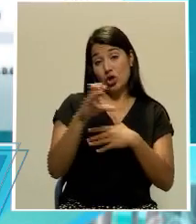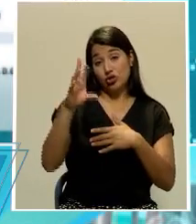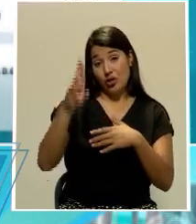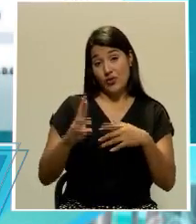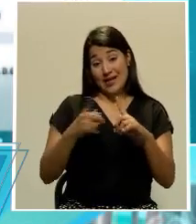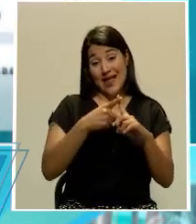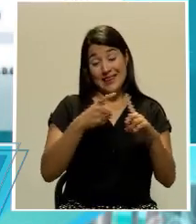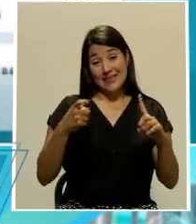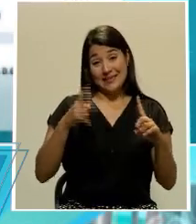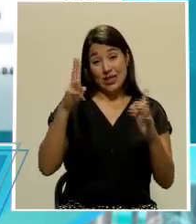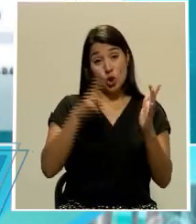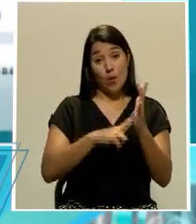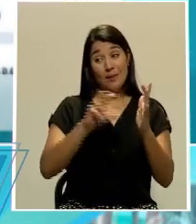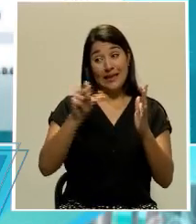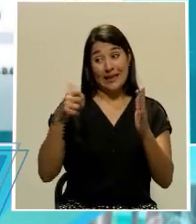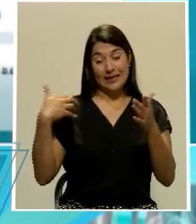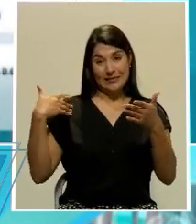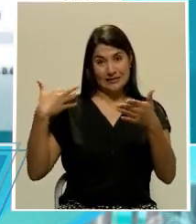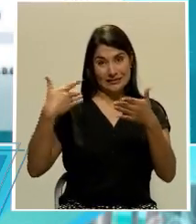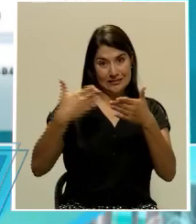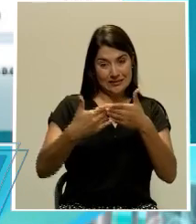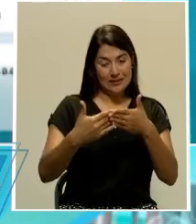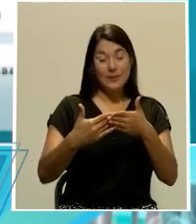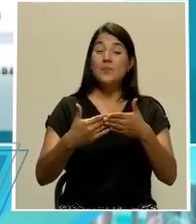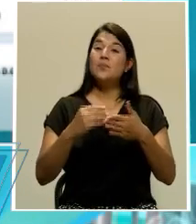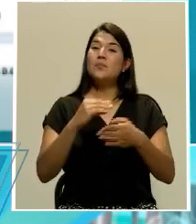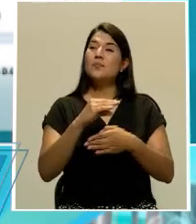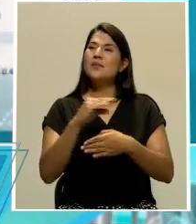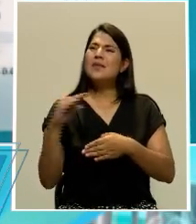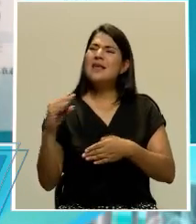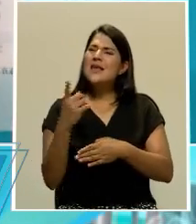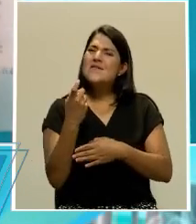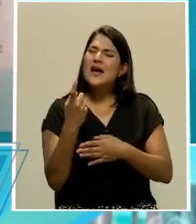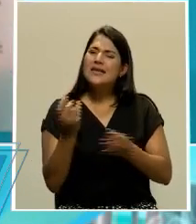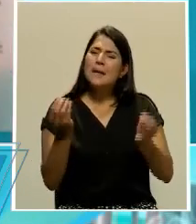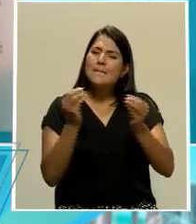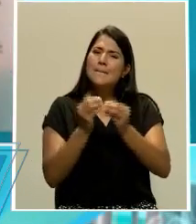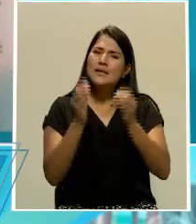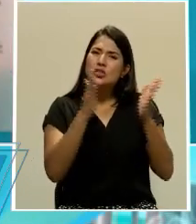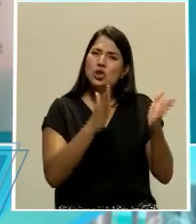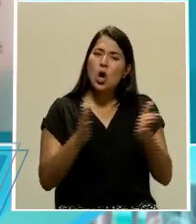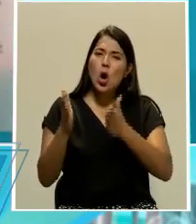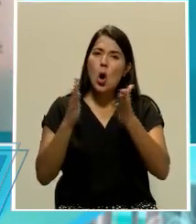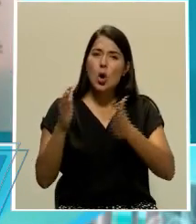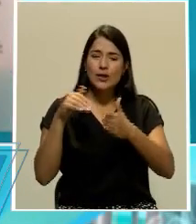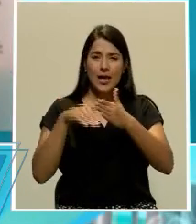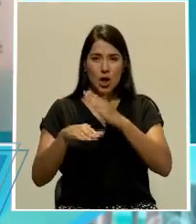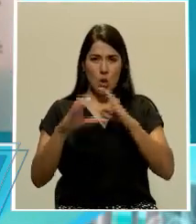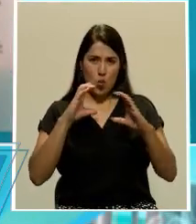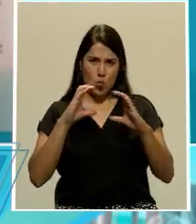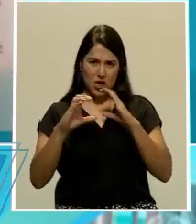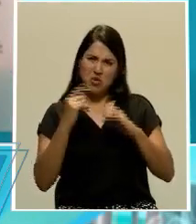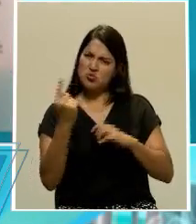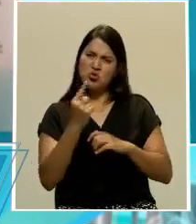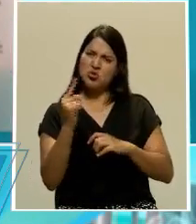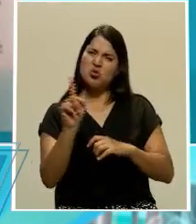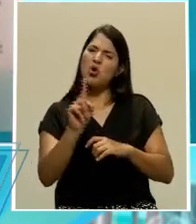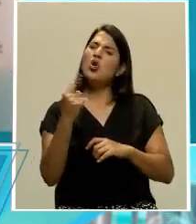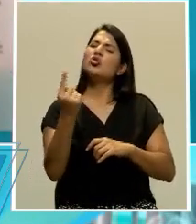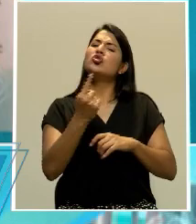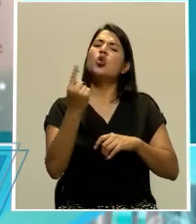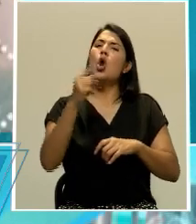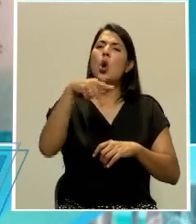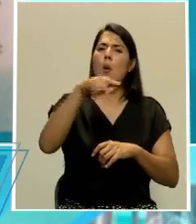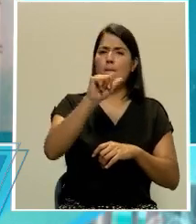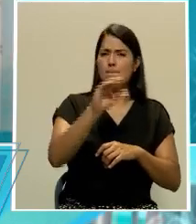para acá, ¿verdad? Y la falta de orden en la comunicación no es solamente del PAC, yo diría que es un asunto